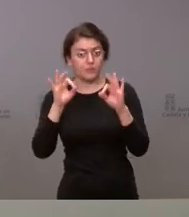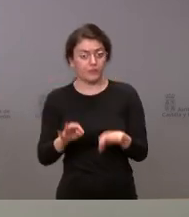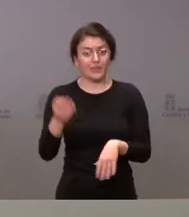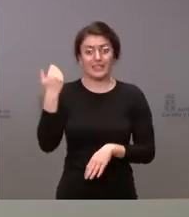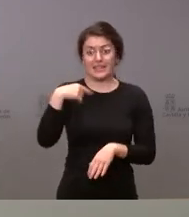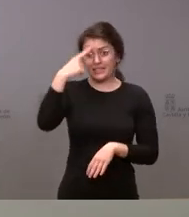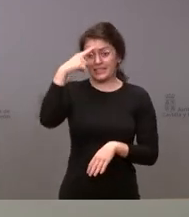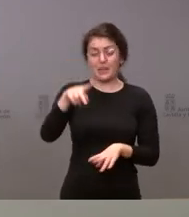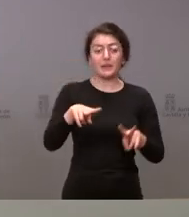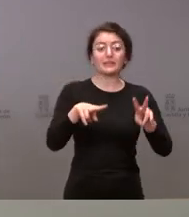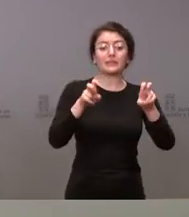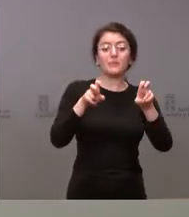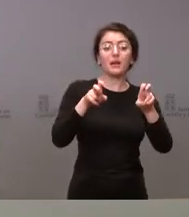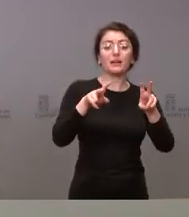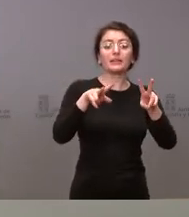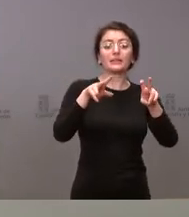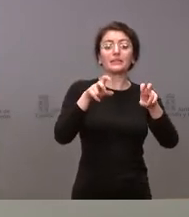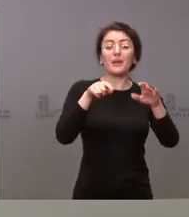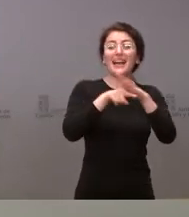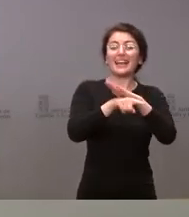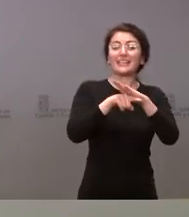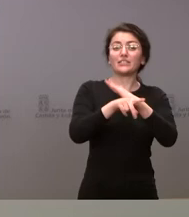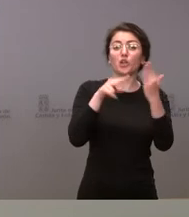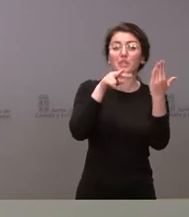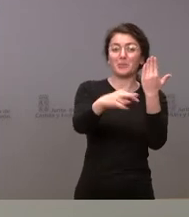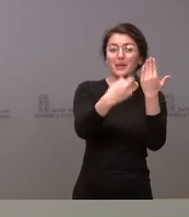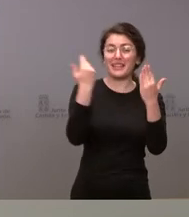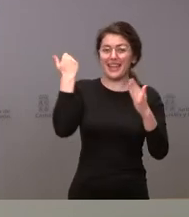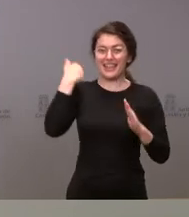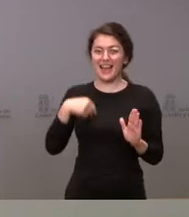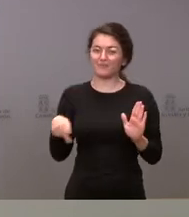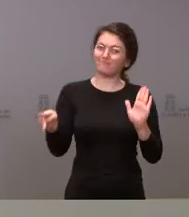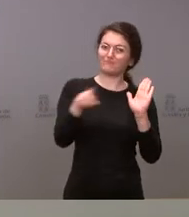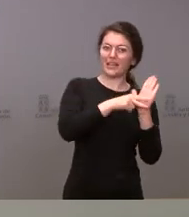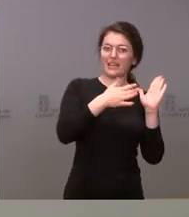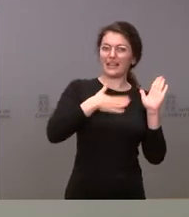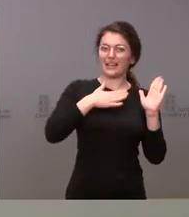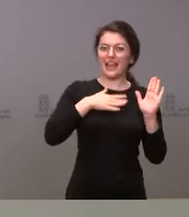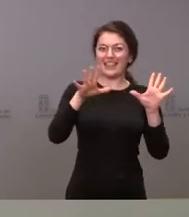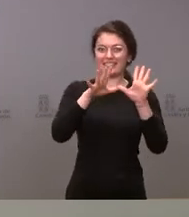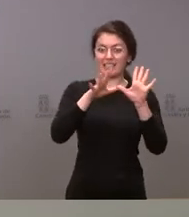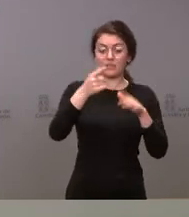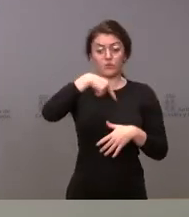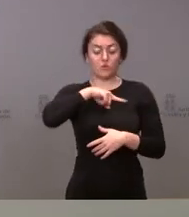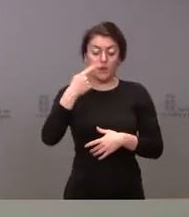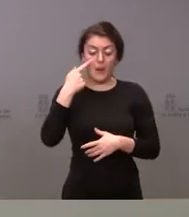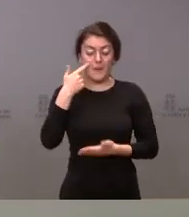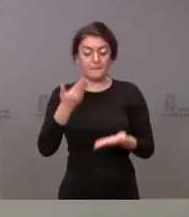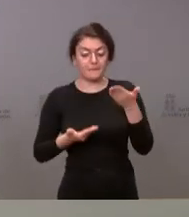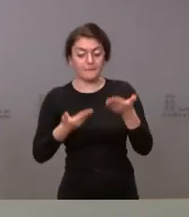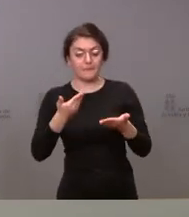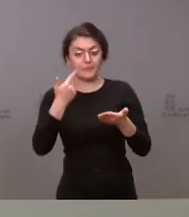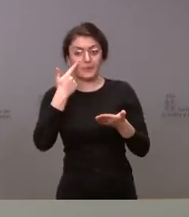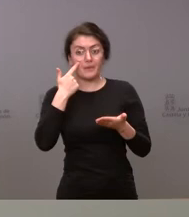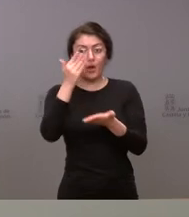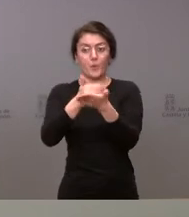de Transparencia Internacional en la gestión ordinaria de los servicios públicos. Nosotros lo valoraremos. Vamos a examinar qué se hace en el conjunto nacional qué hace en el resto de comunidades